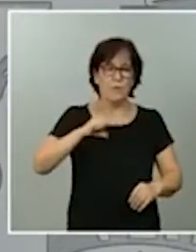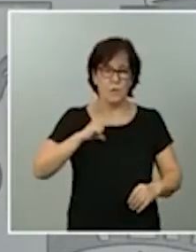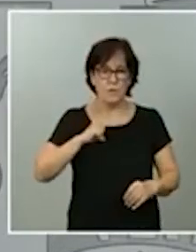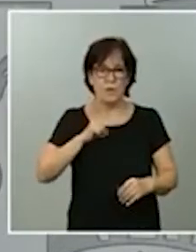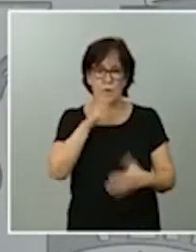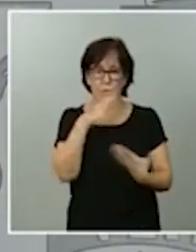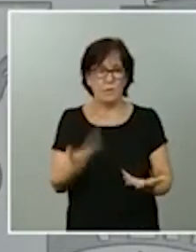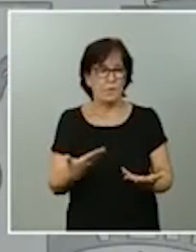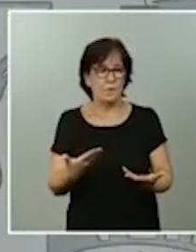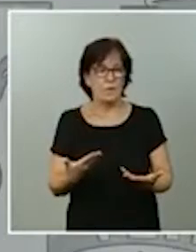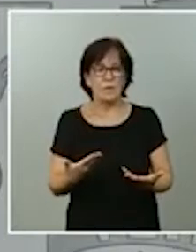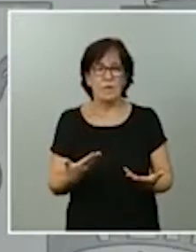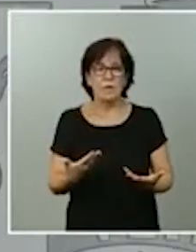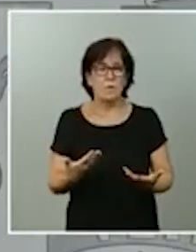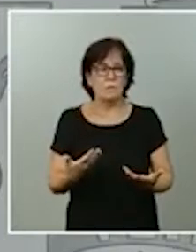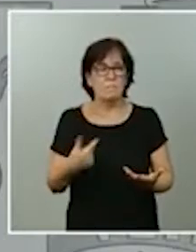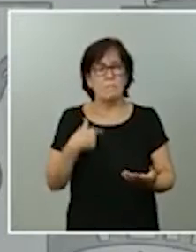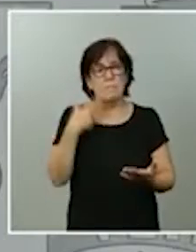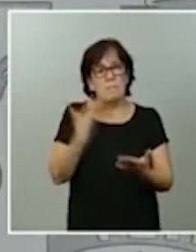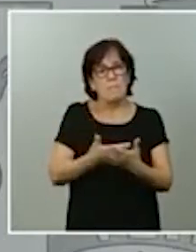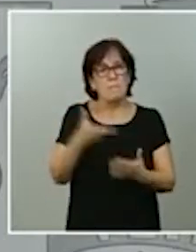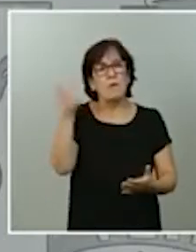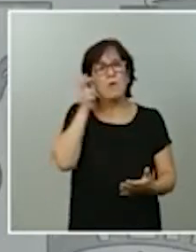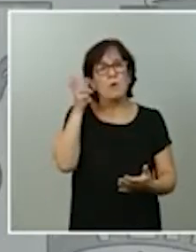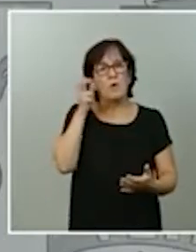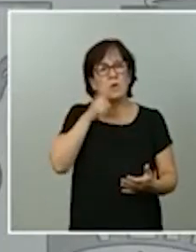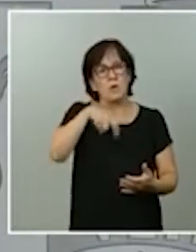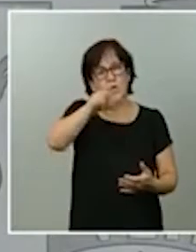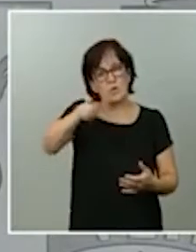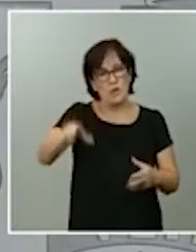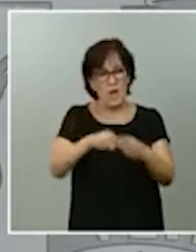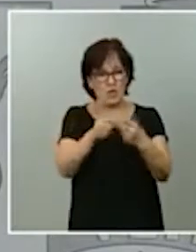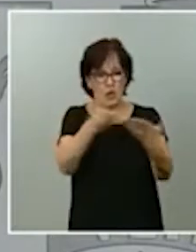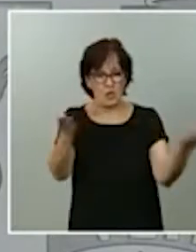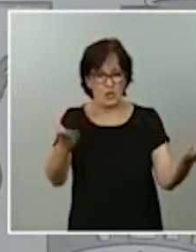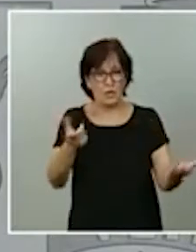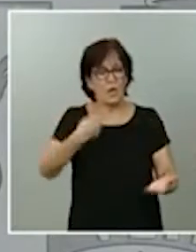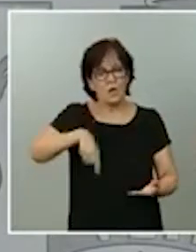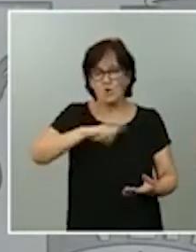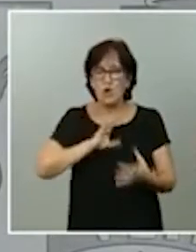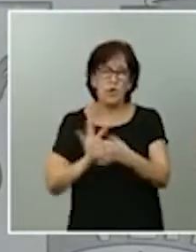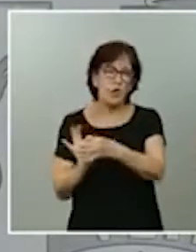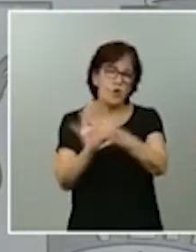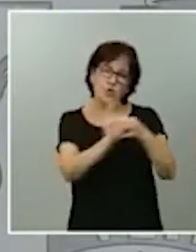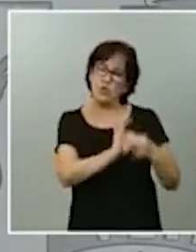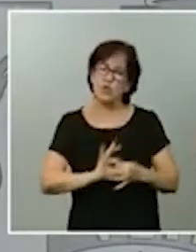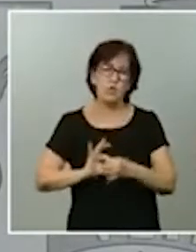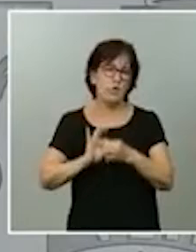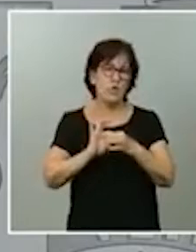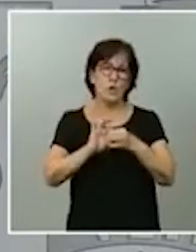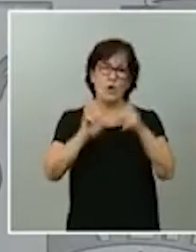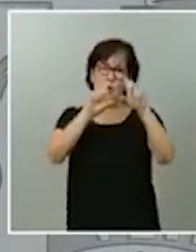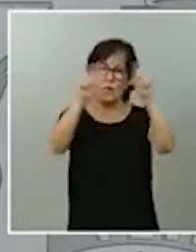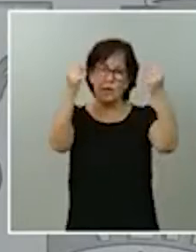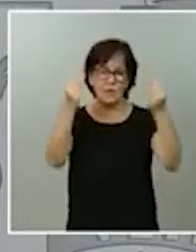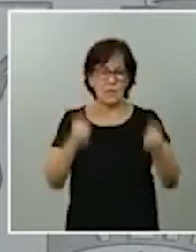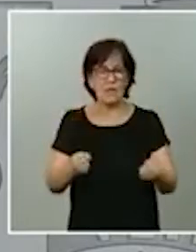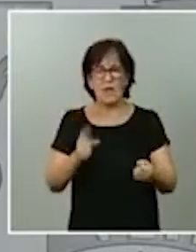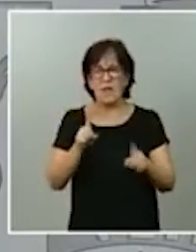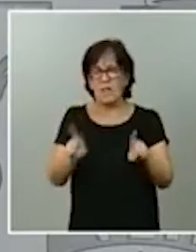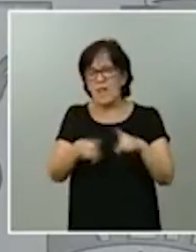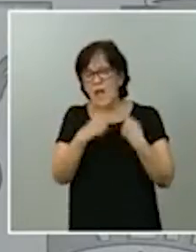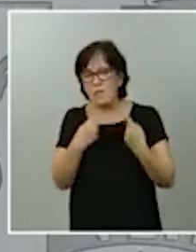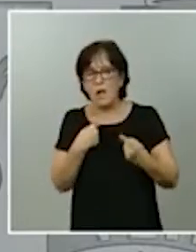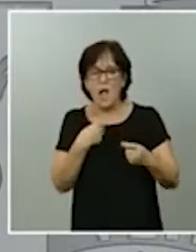que necesita escuchar el conjunto de compatriotas y es que estamos todos unidos institucionalmente apartando de la lucha partidista